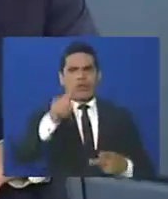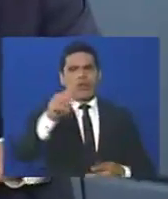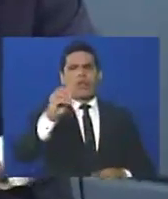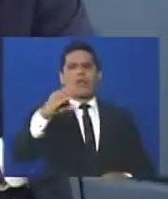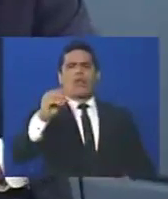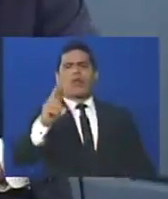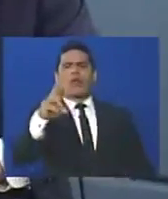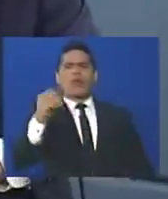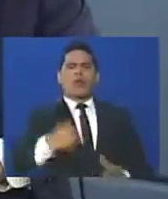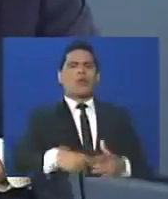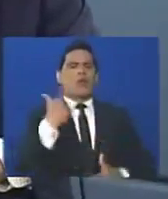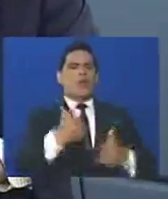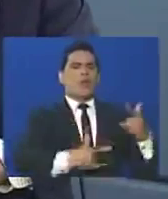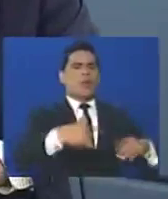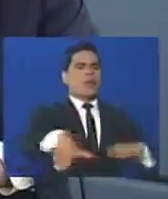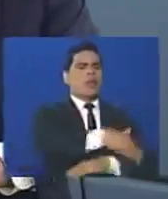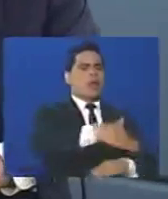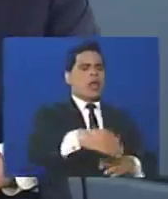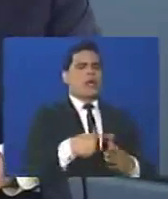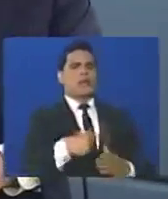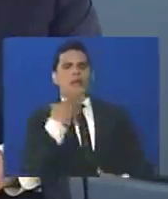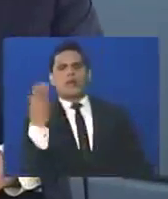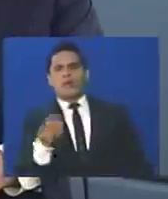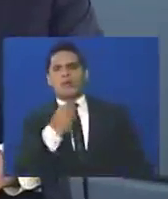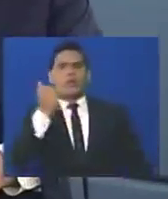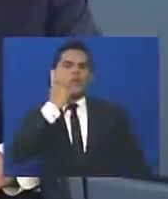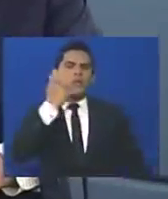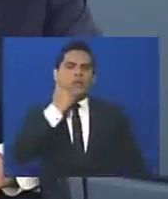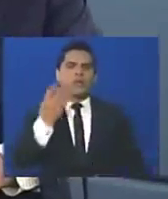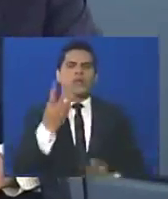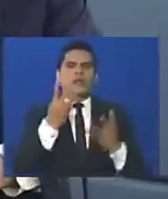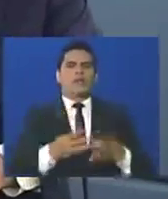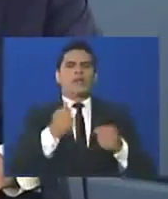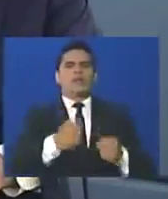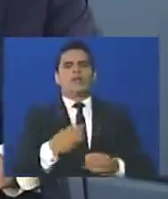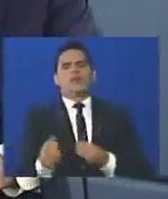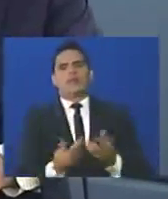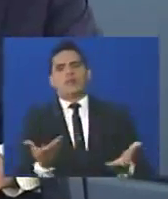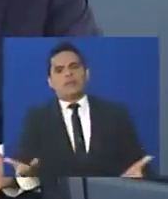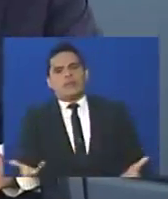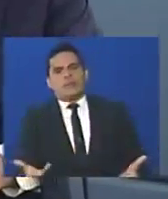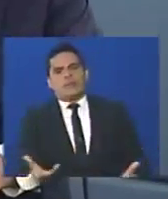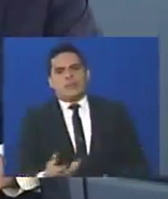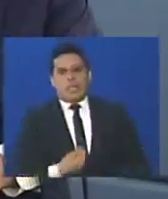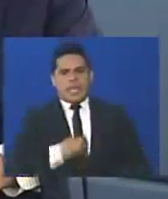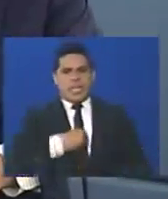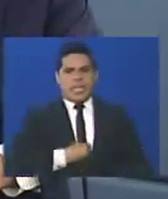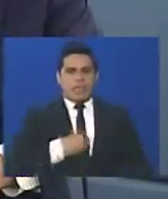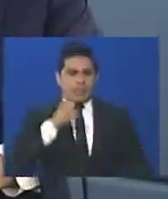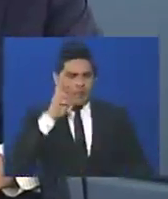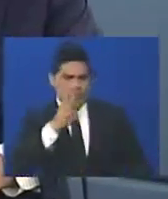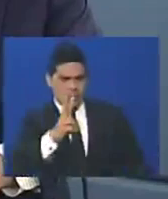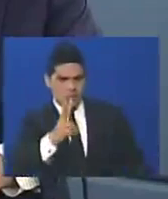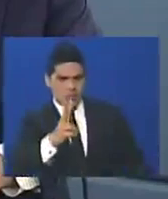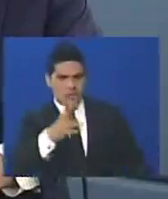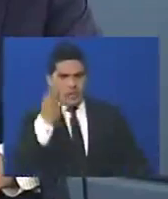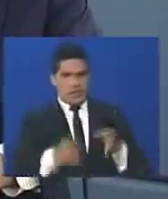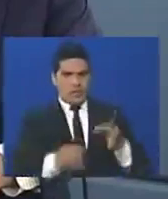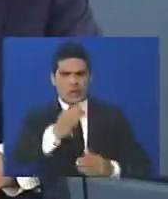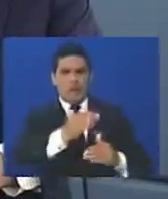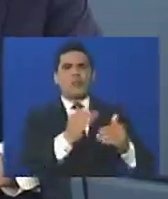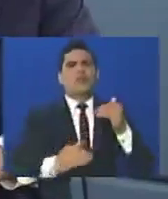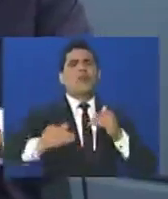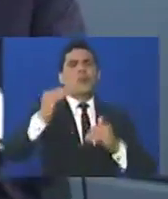malandraje en la calle haciendo de la suya, y estos muchachos por protestar los imputan, eso es una vulgaridad, yo he visto el Tribunal Supremo de